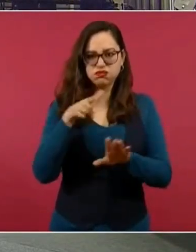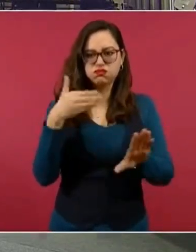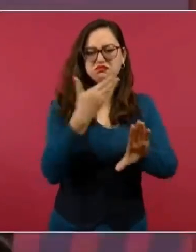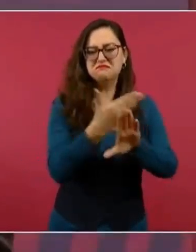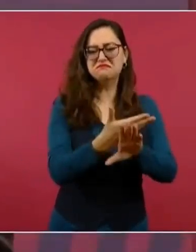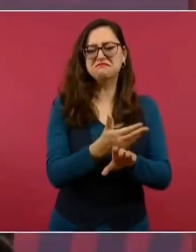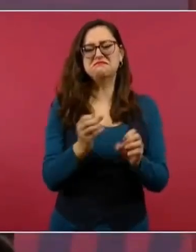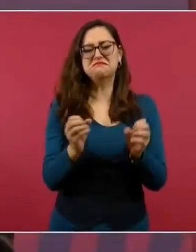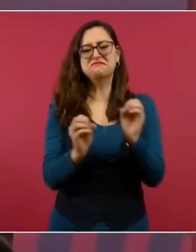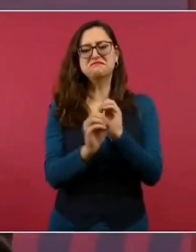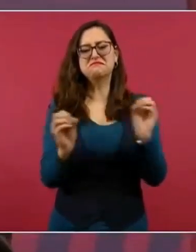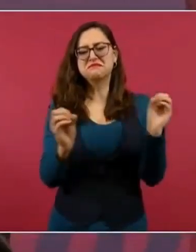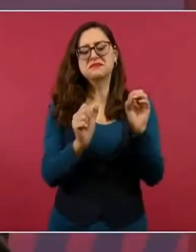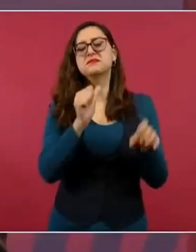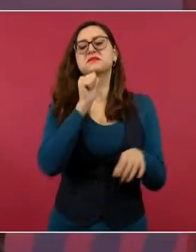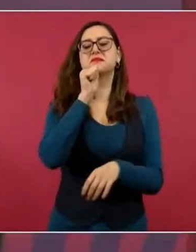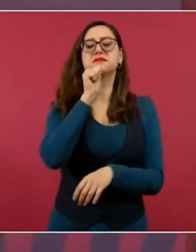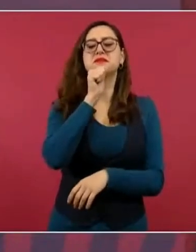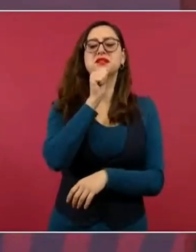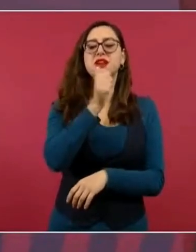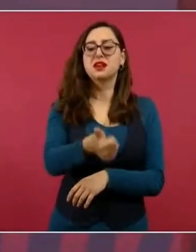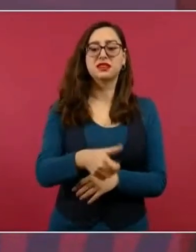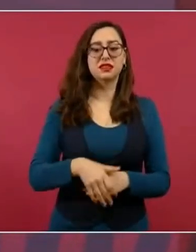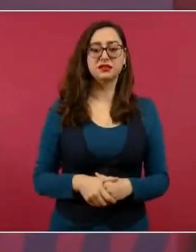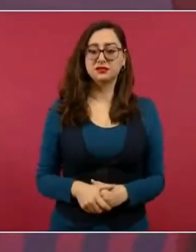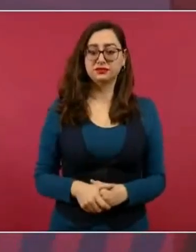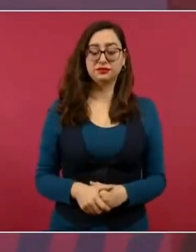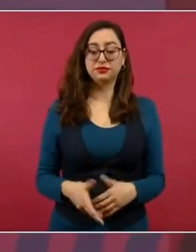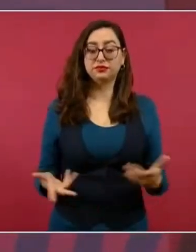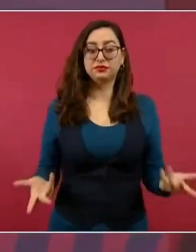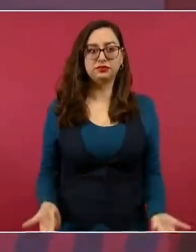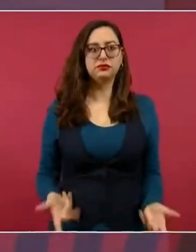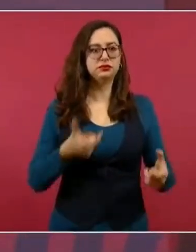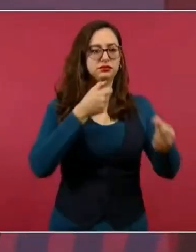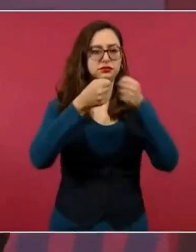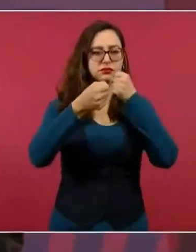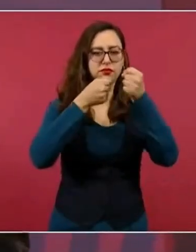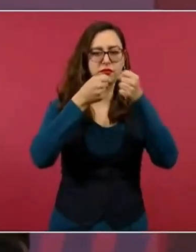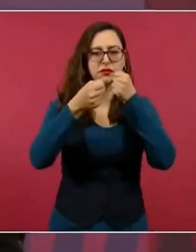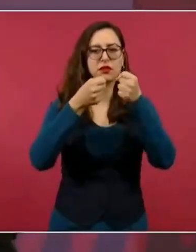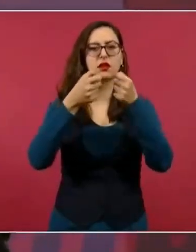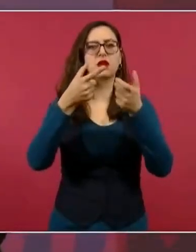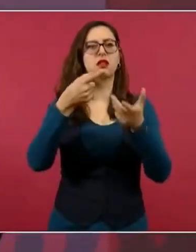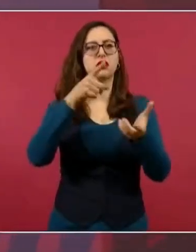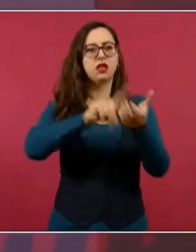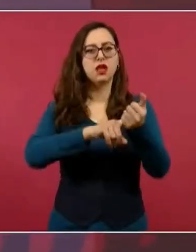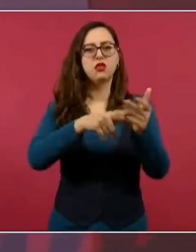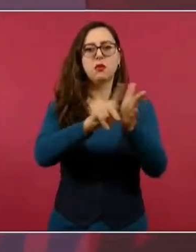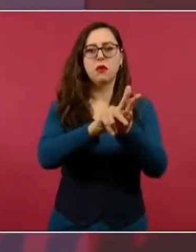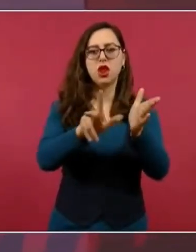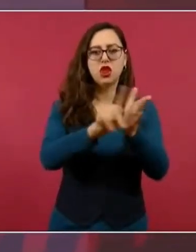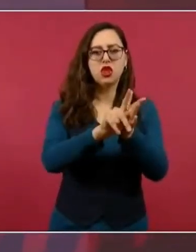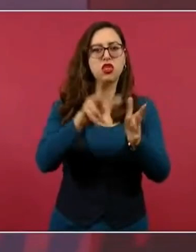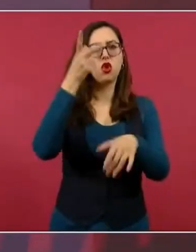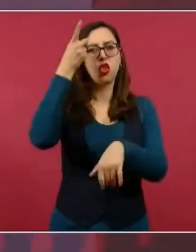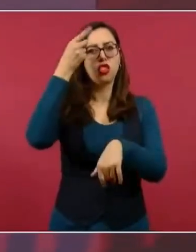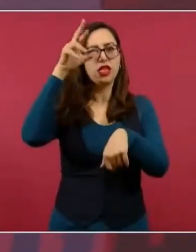nosotros no hablamos con ningún director de periódico con ningún dueño de